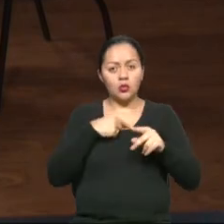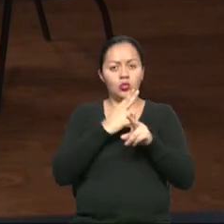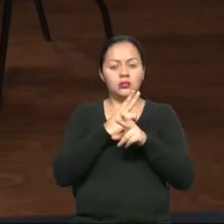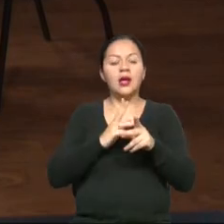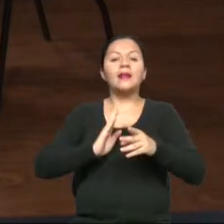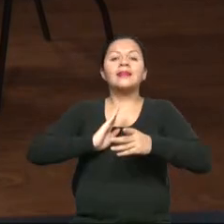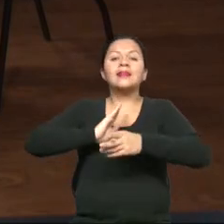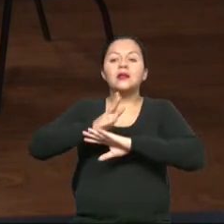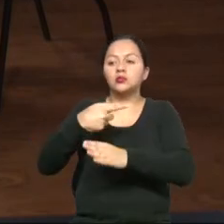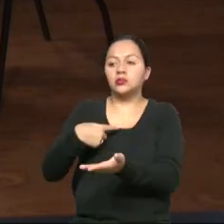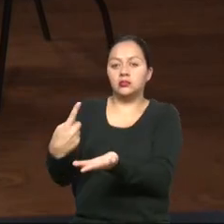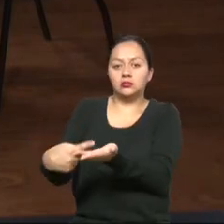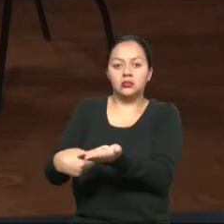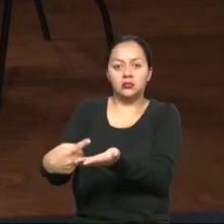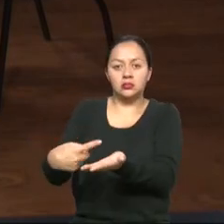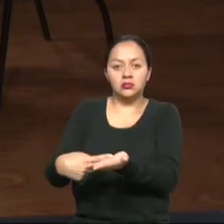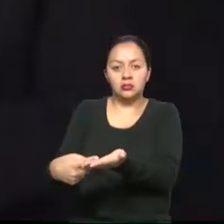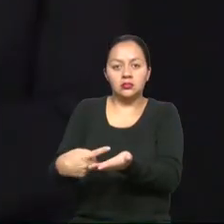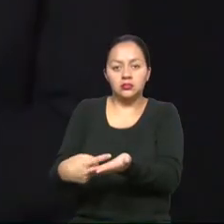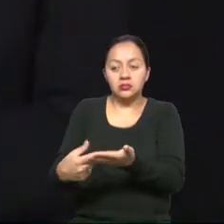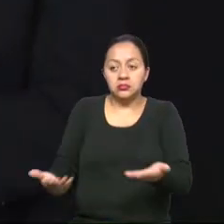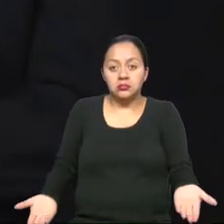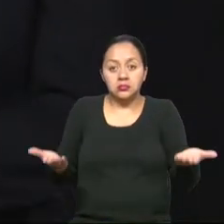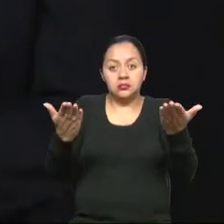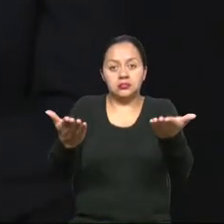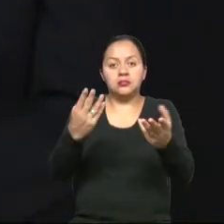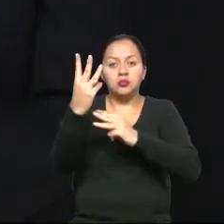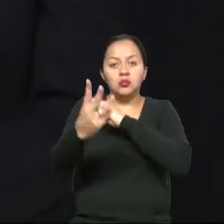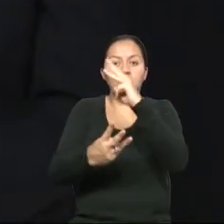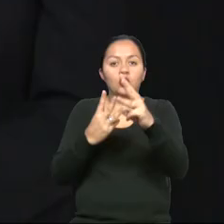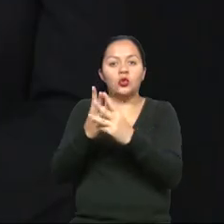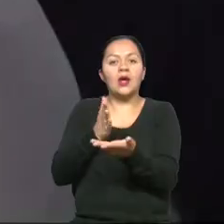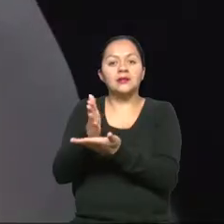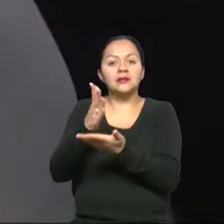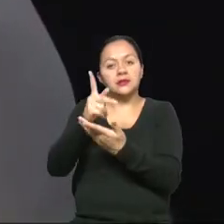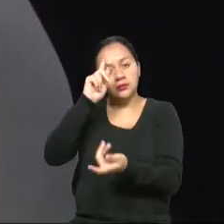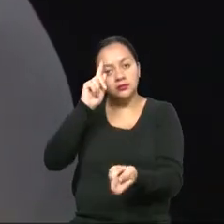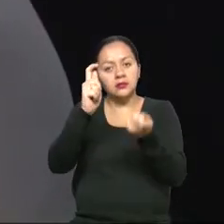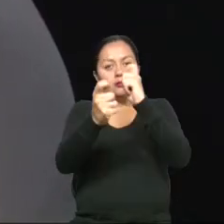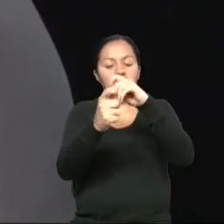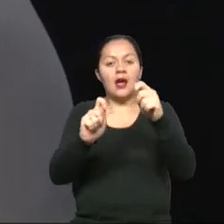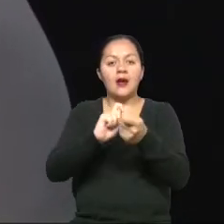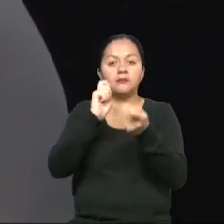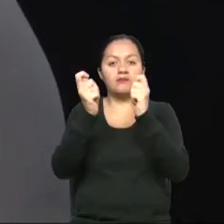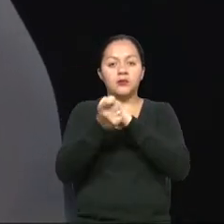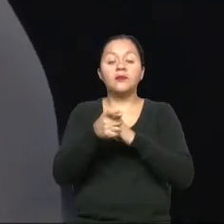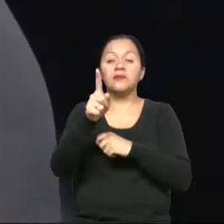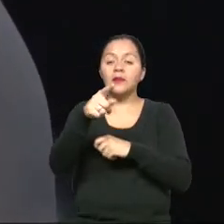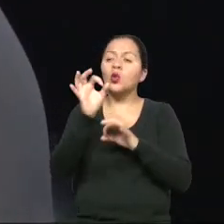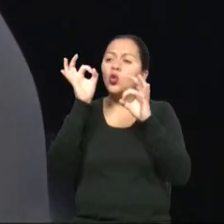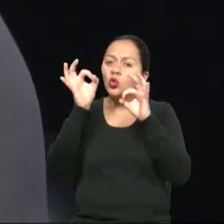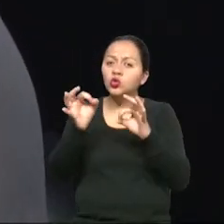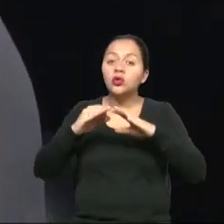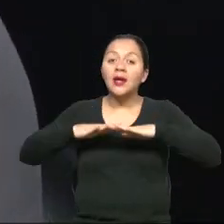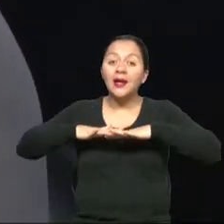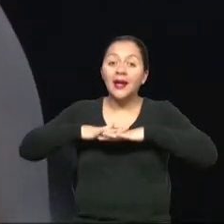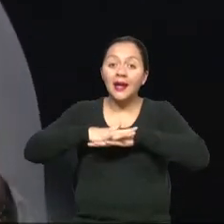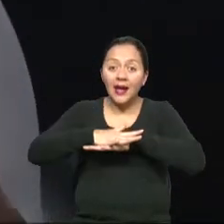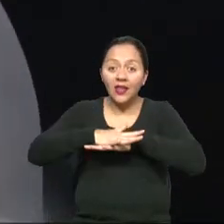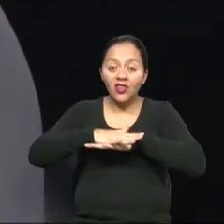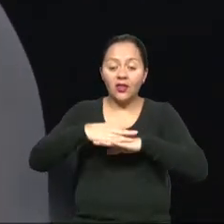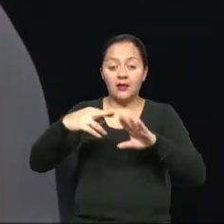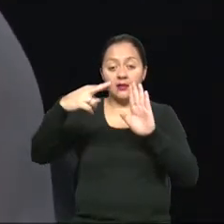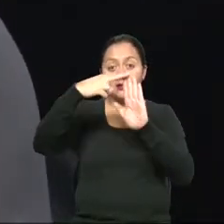discutidas para que se pongan a disponibilidad del mundo. Un poco la intención justamente con las redes de normalización. Es precisamente eso,